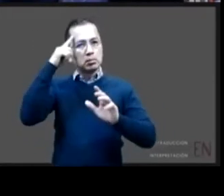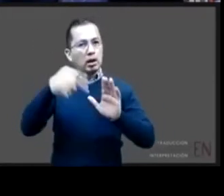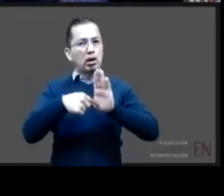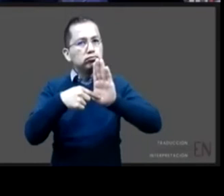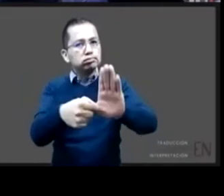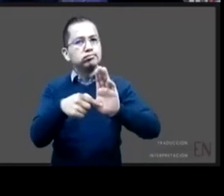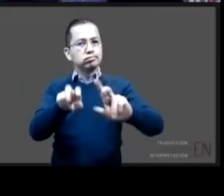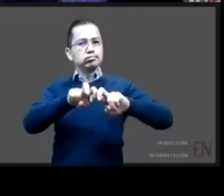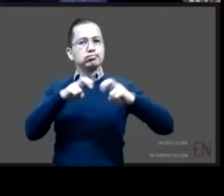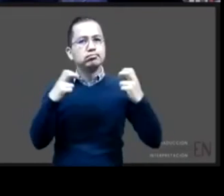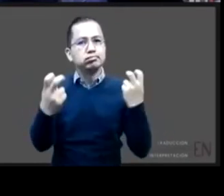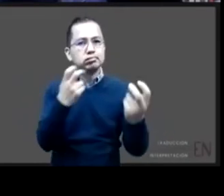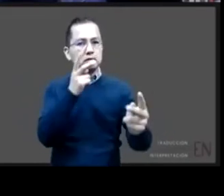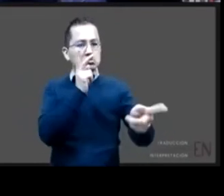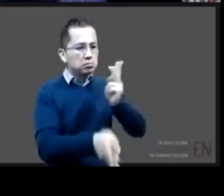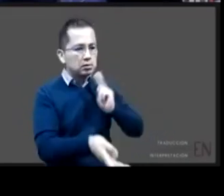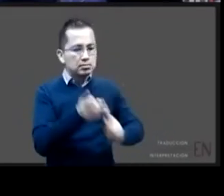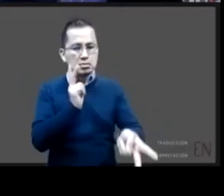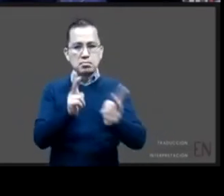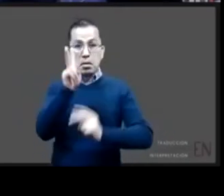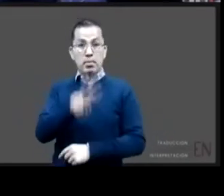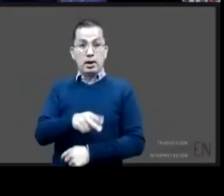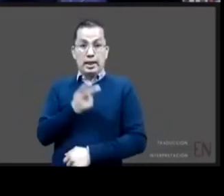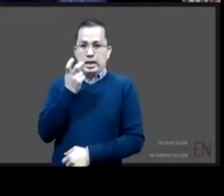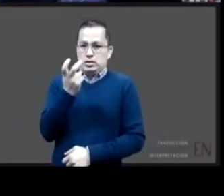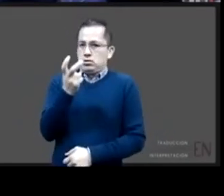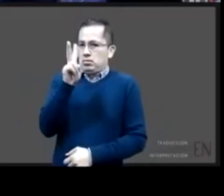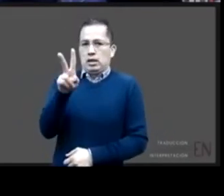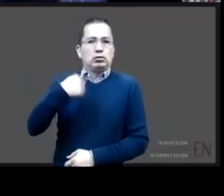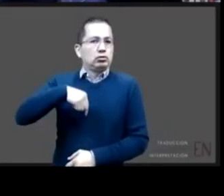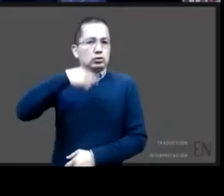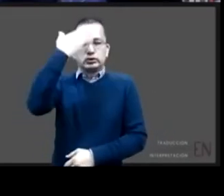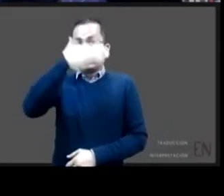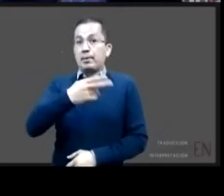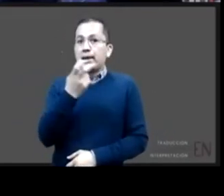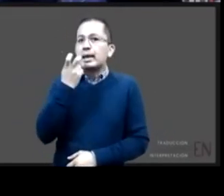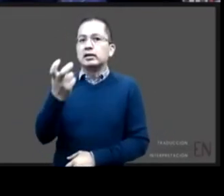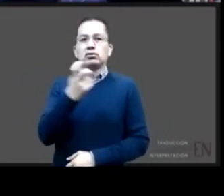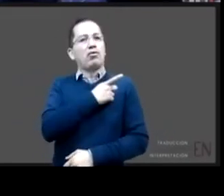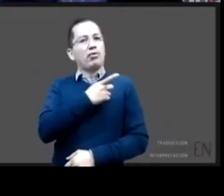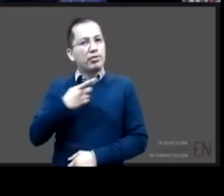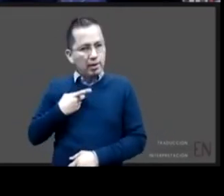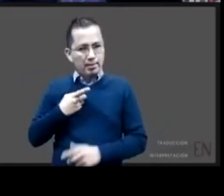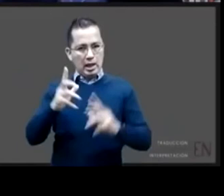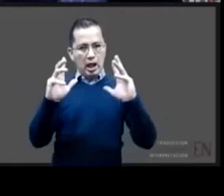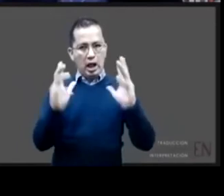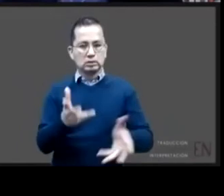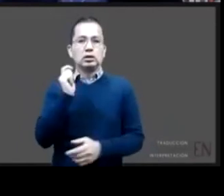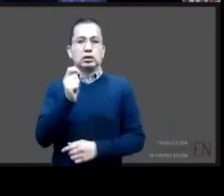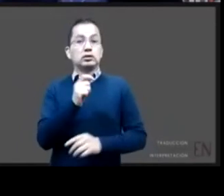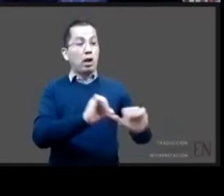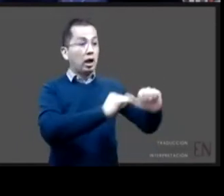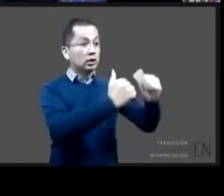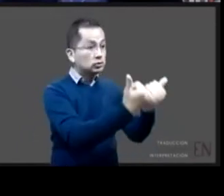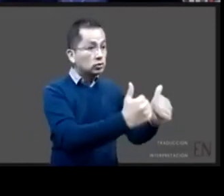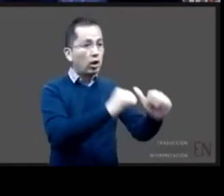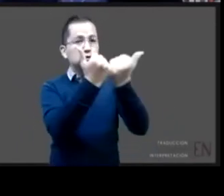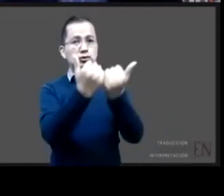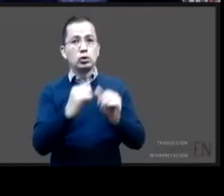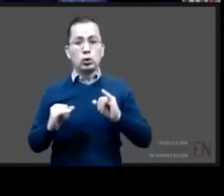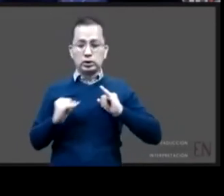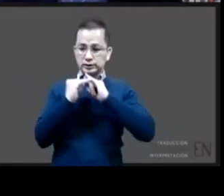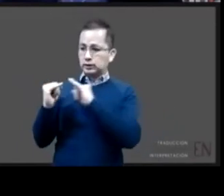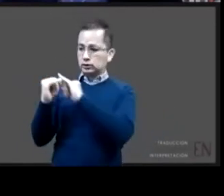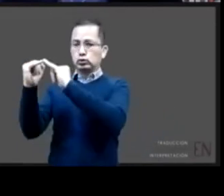articular opiniones y articular necesidades entre las instituciones entre las mismas organizaciones como las que hoy nos